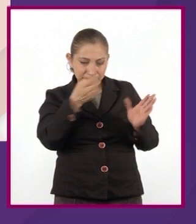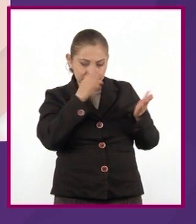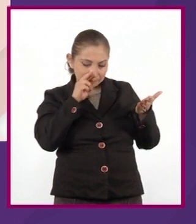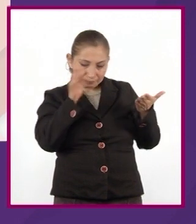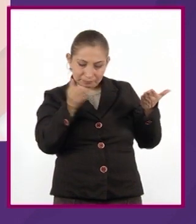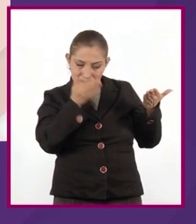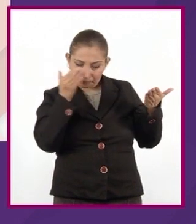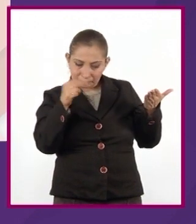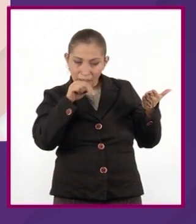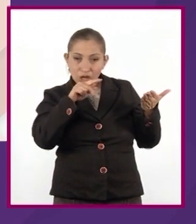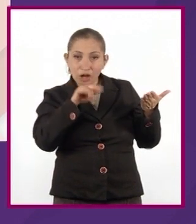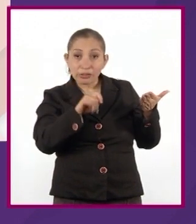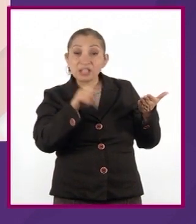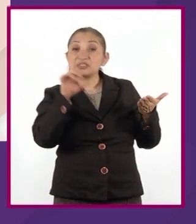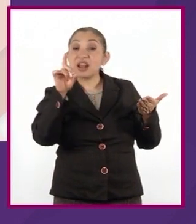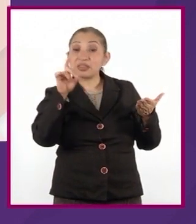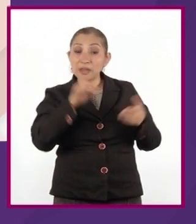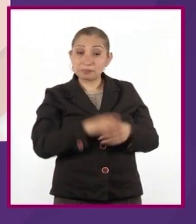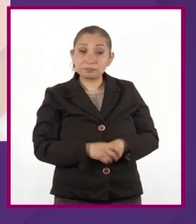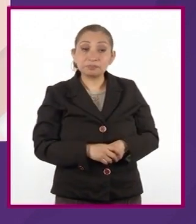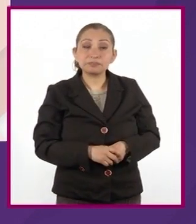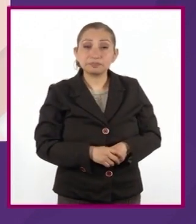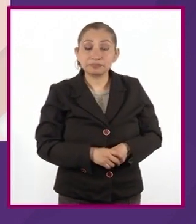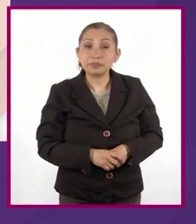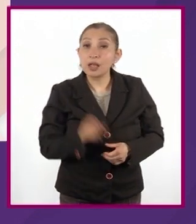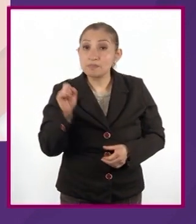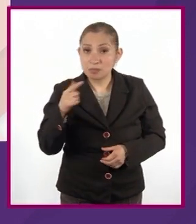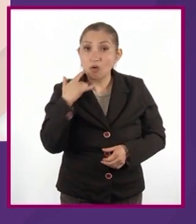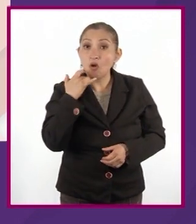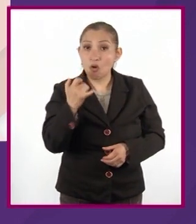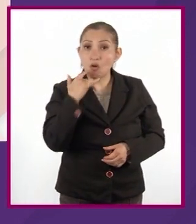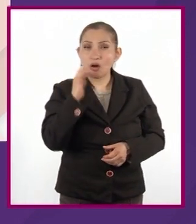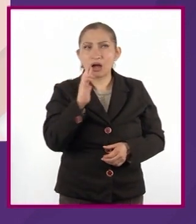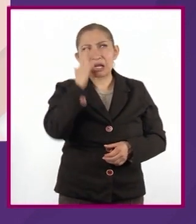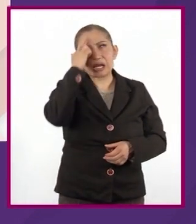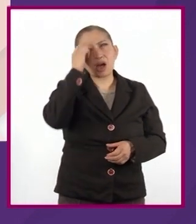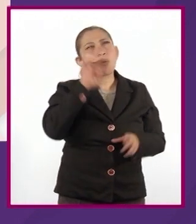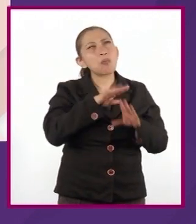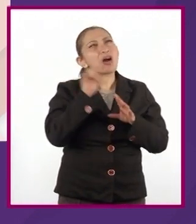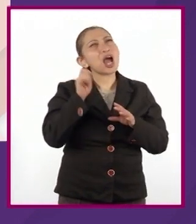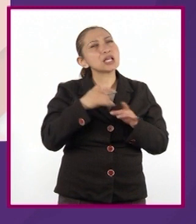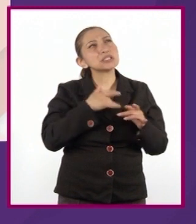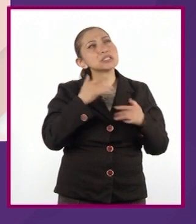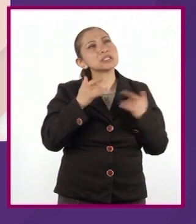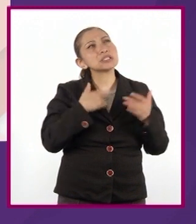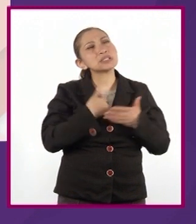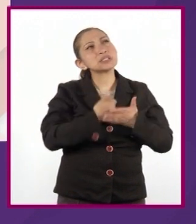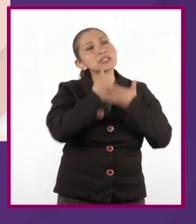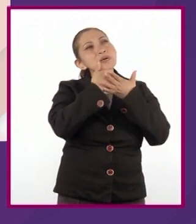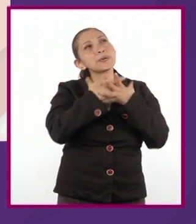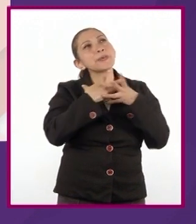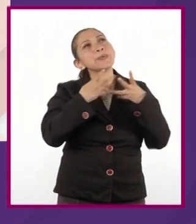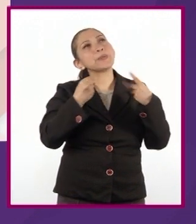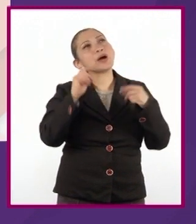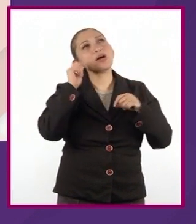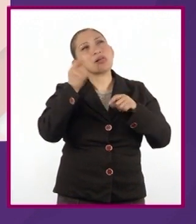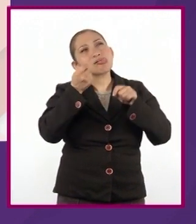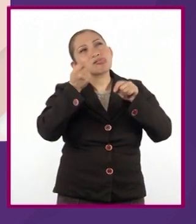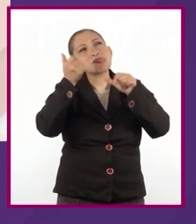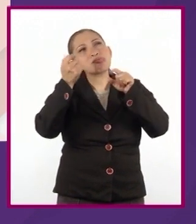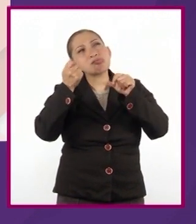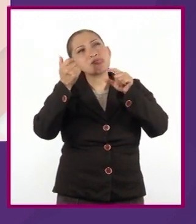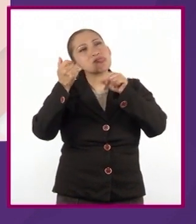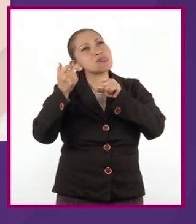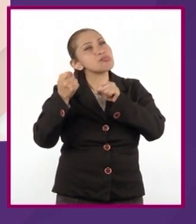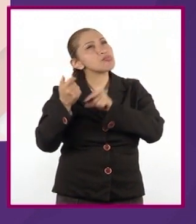las notas de 30. Como el mismo esfuerzo de recordarlos me sirvió de purga fui eliminando sin